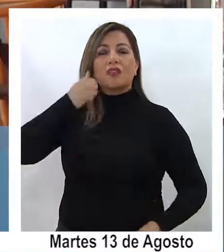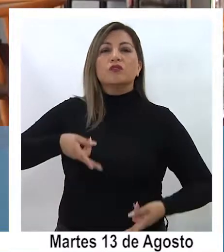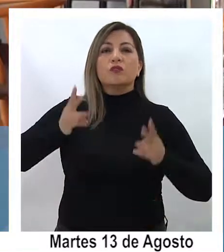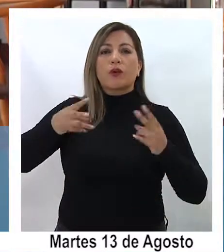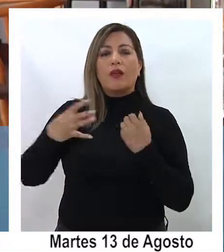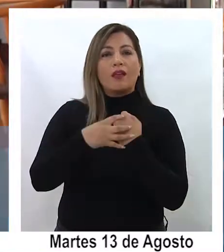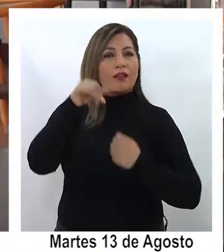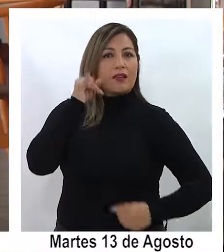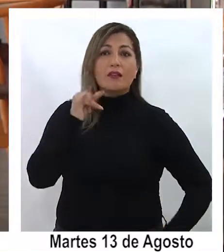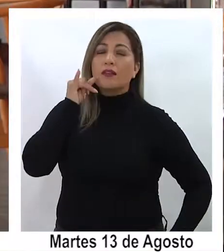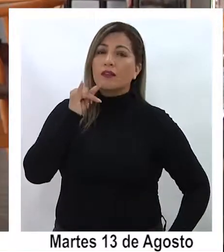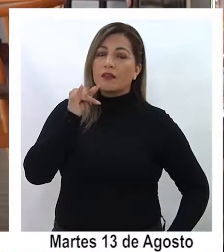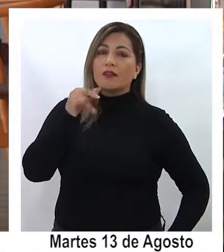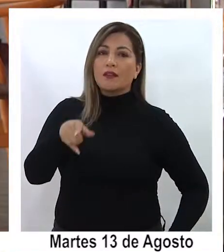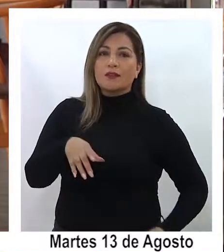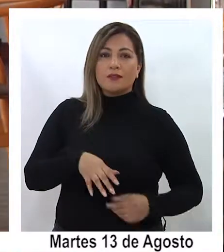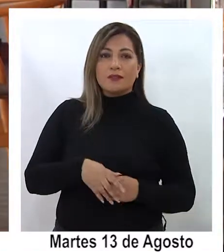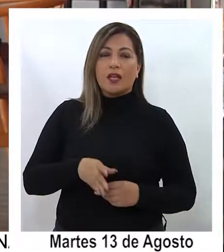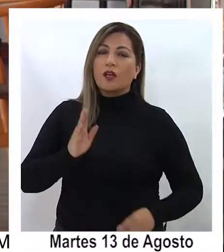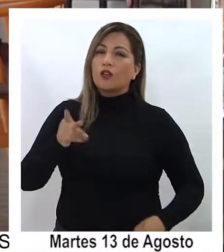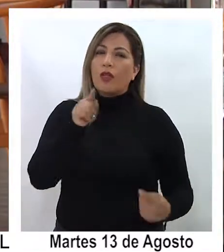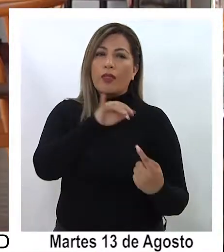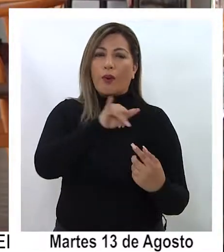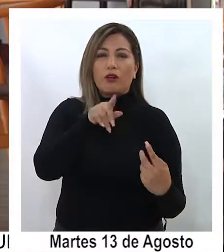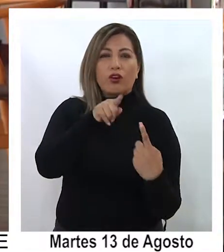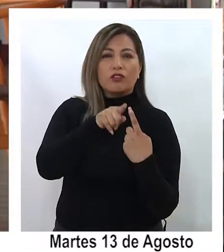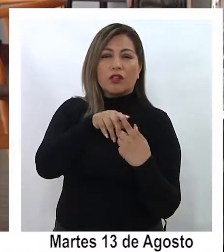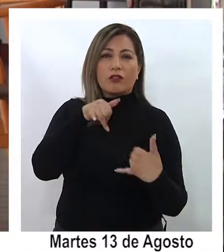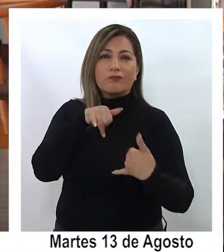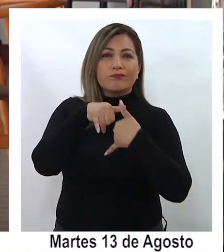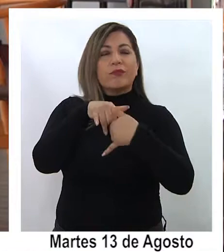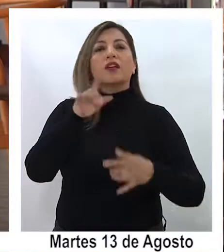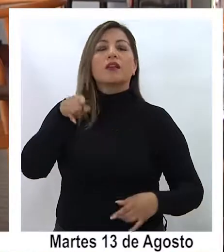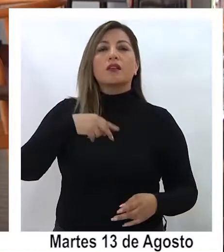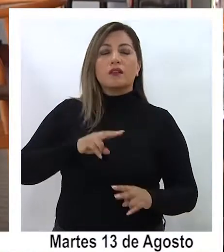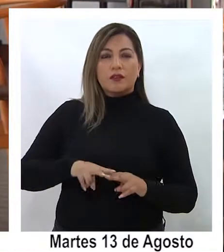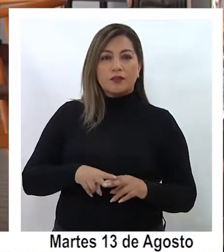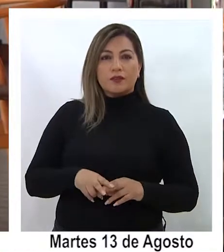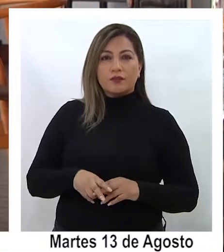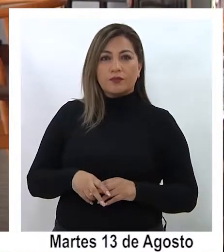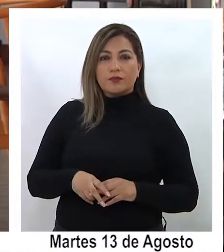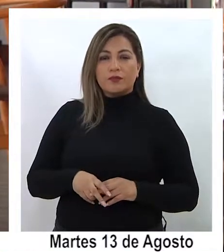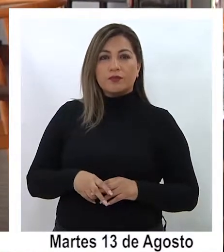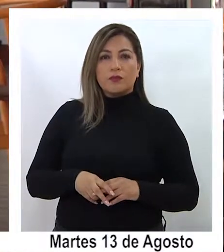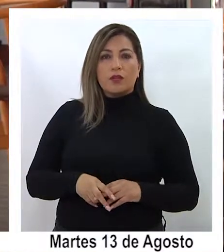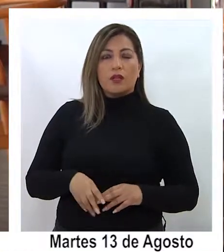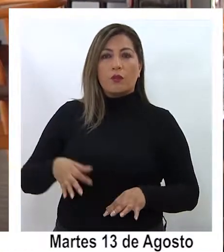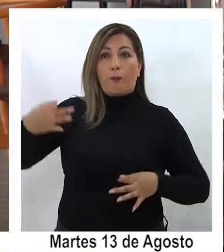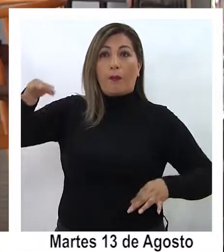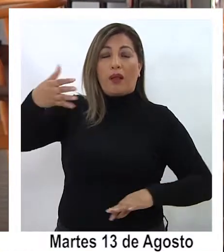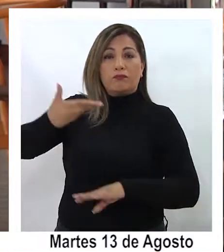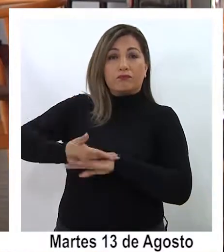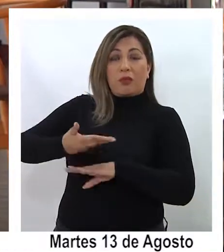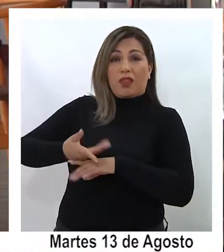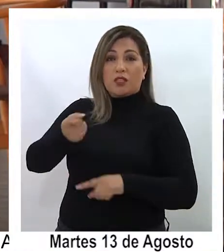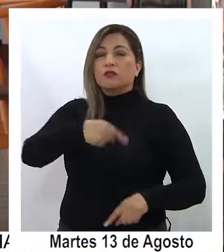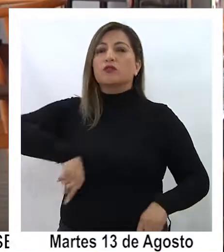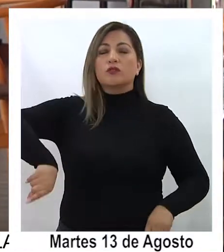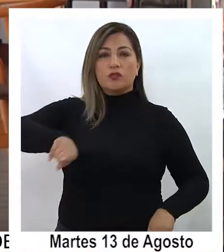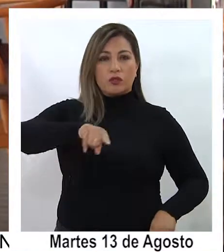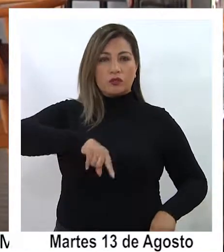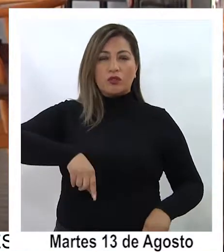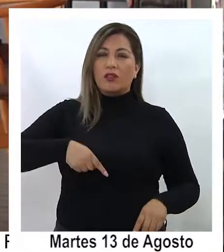en la región de modo que ellos puedan seguir contactados ellos nos hicieron presente una solicitud cosa que nosotros vamos a